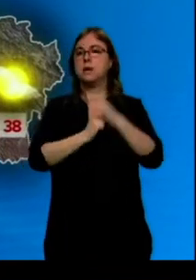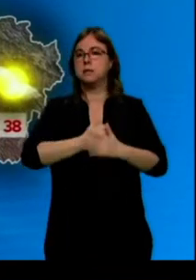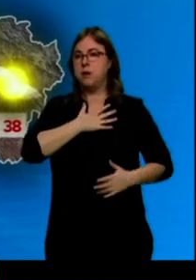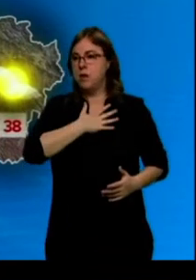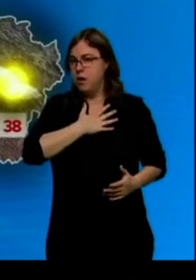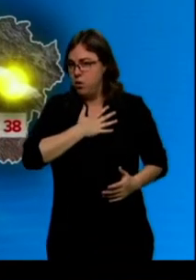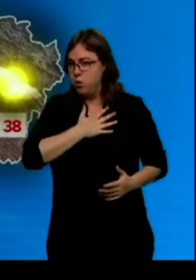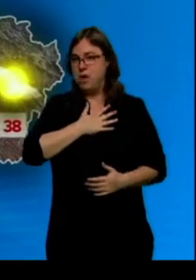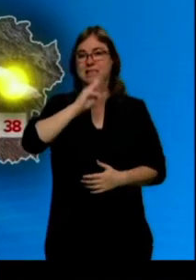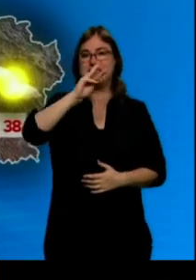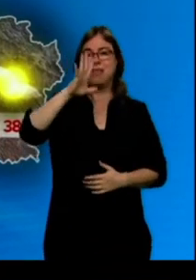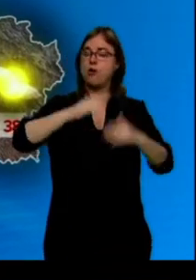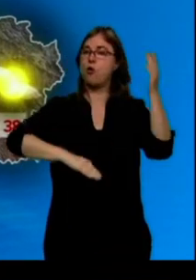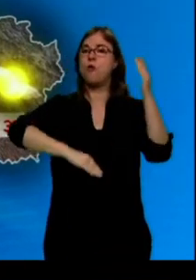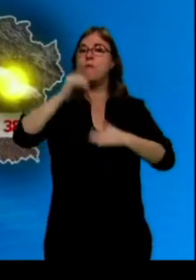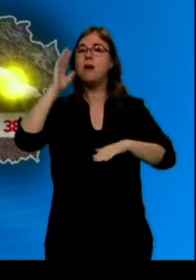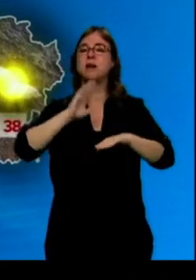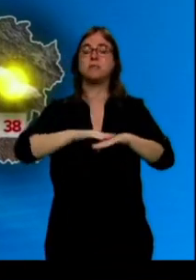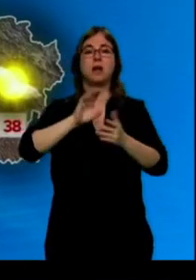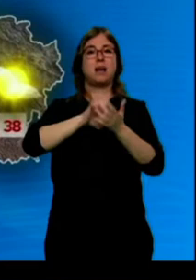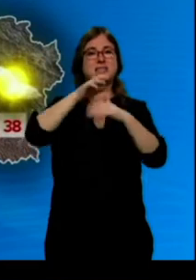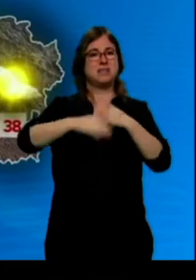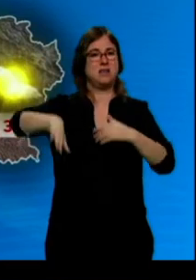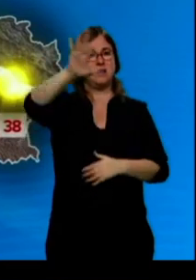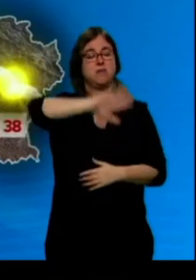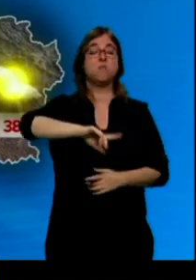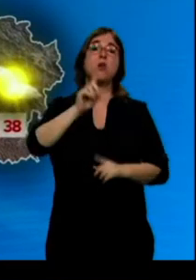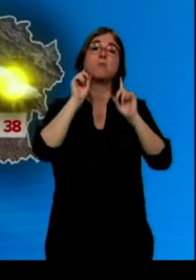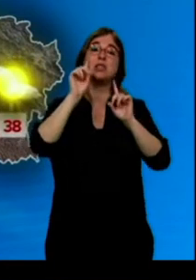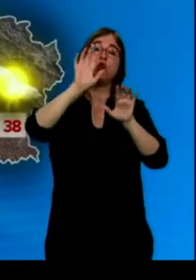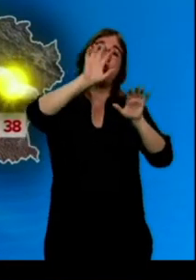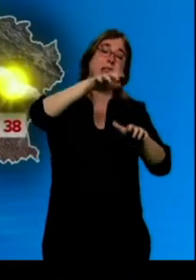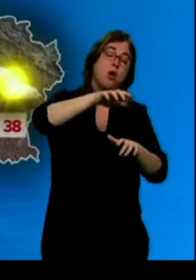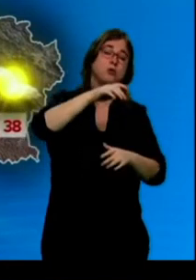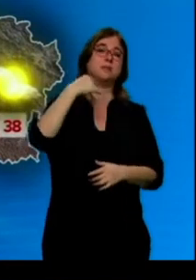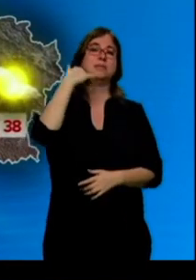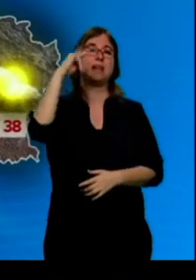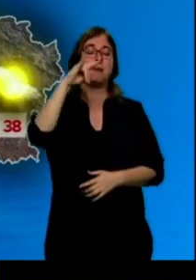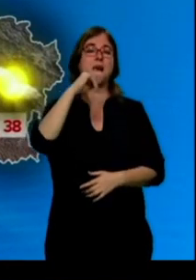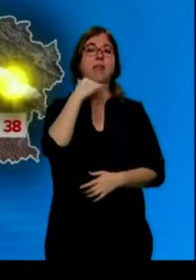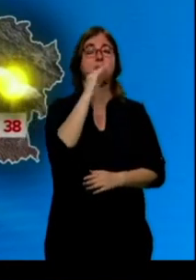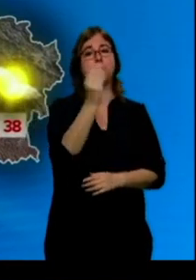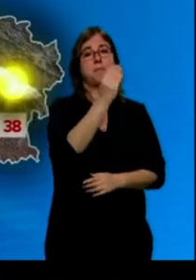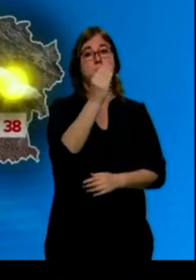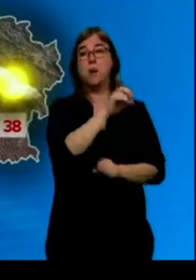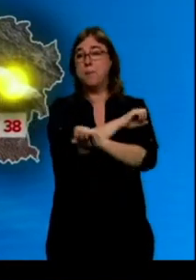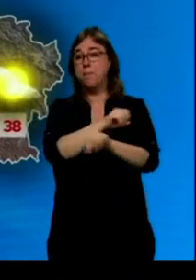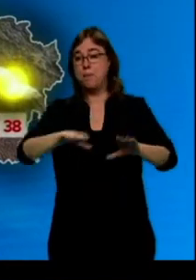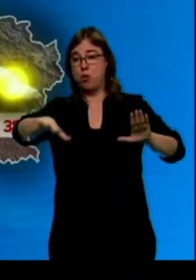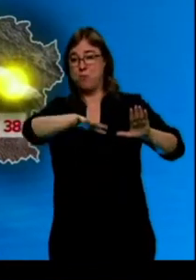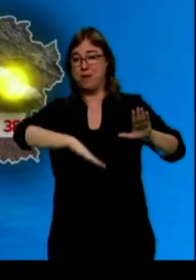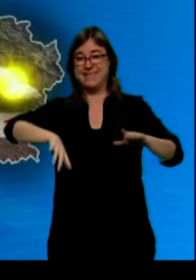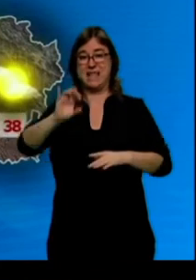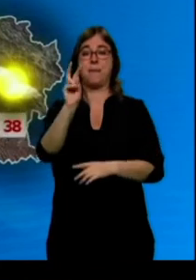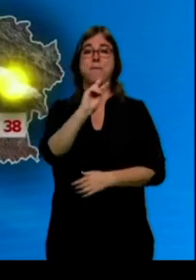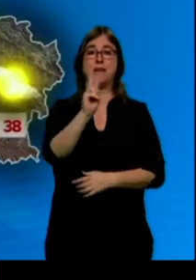35 grados en buena parte de Castilla y León, salvo en zonas de León, Salamanca y Zamora. La peor parte se la llevarán en la meseta Vallisoletana y al norte de